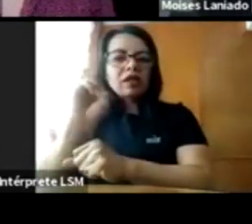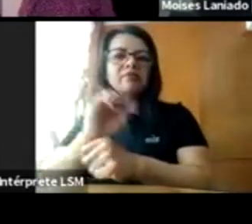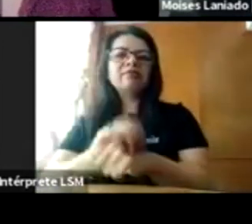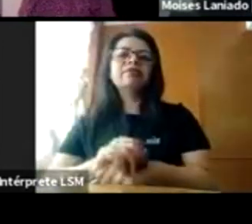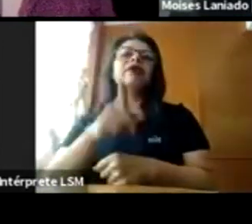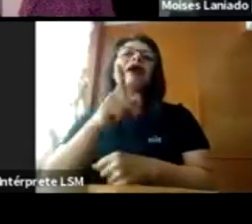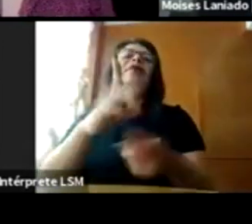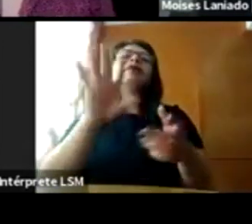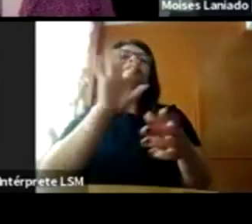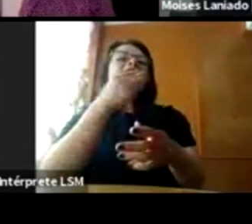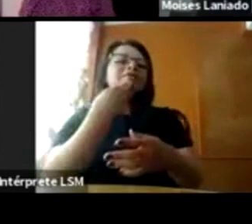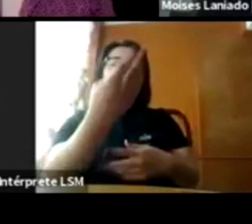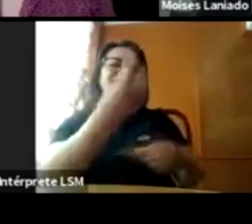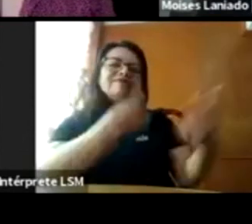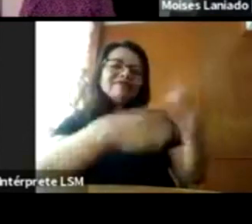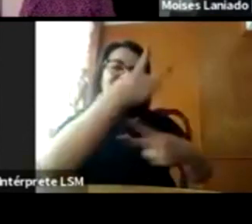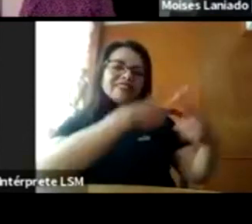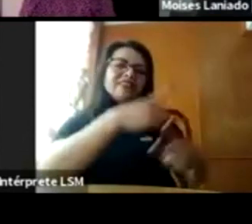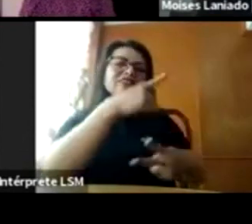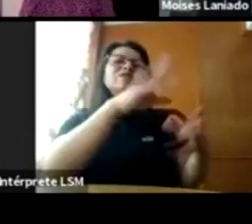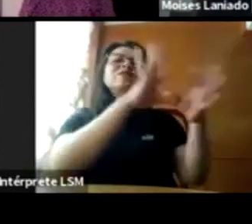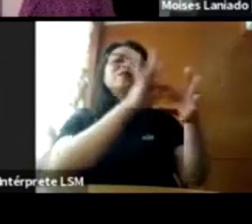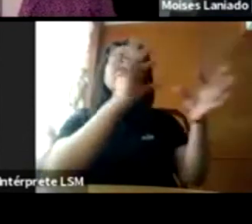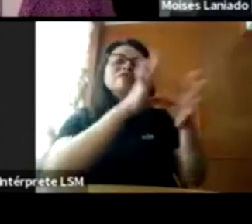bienvenida y cuéntanos un poco de Guardianes.